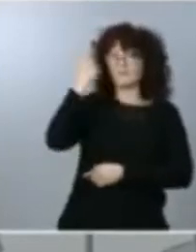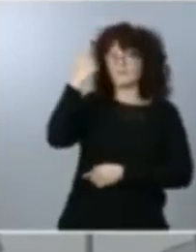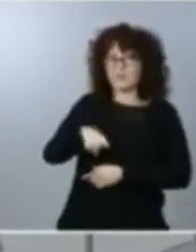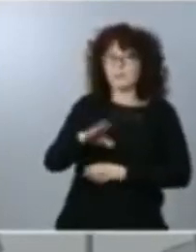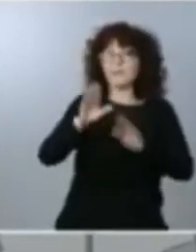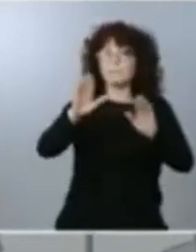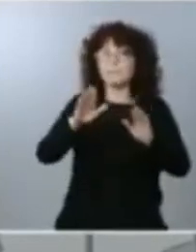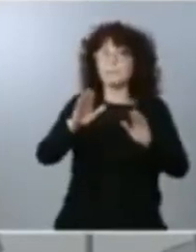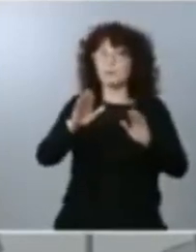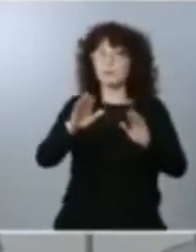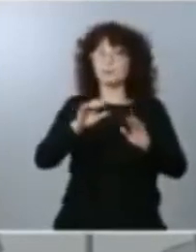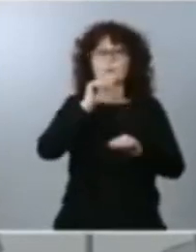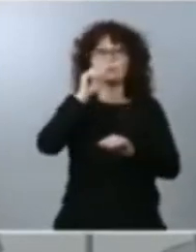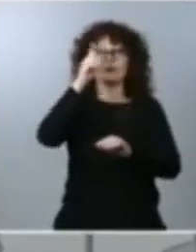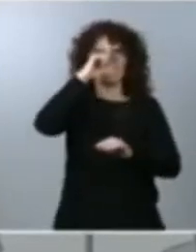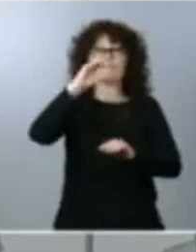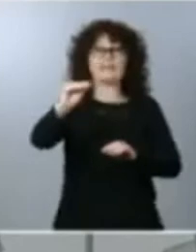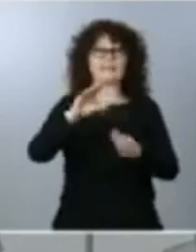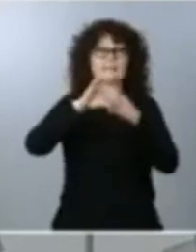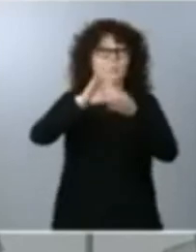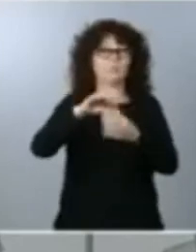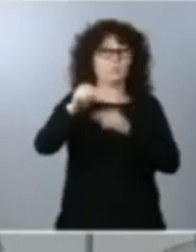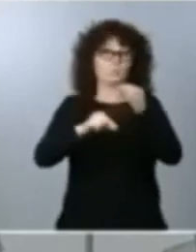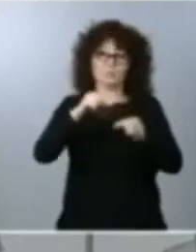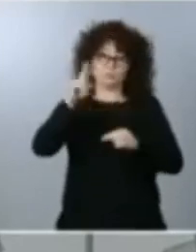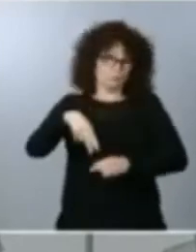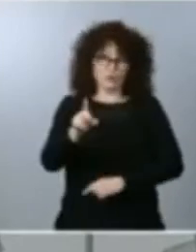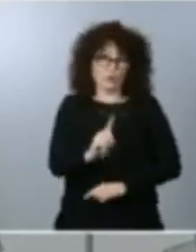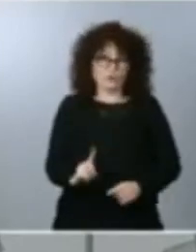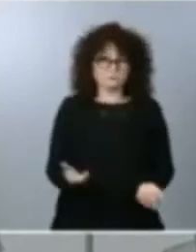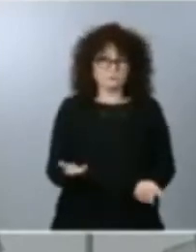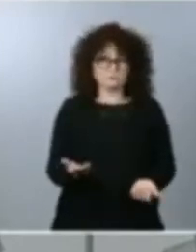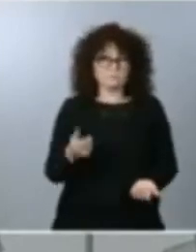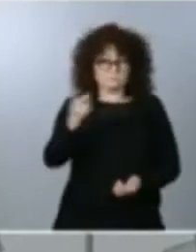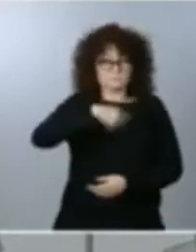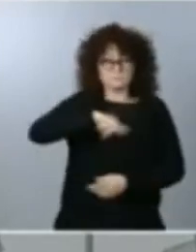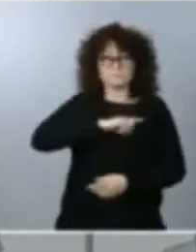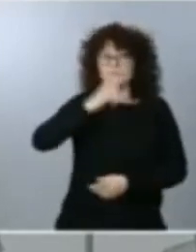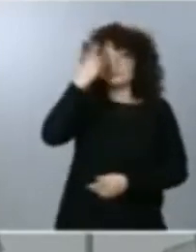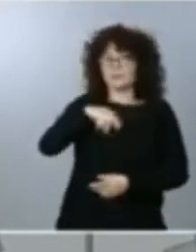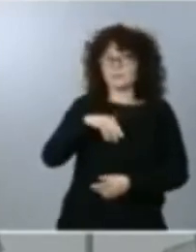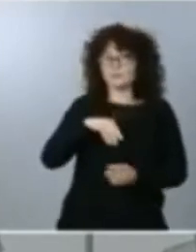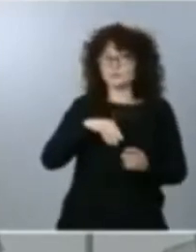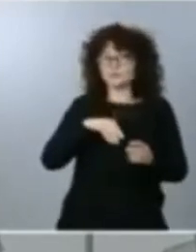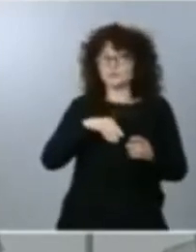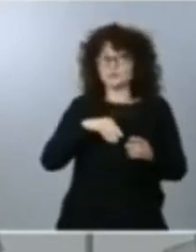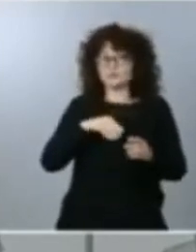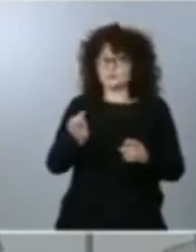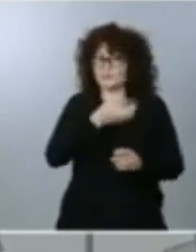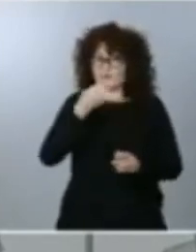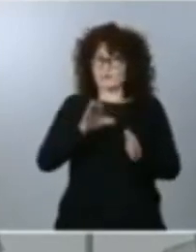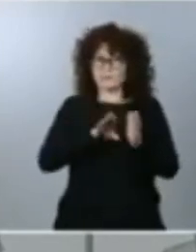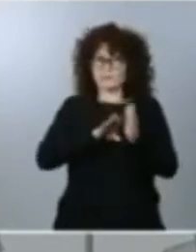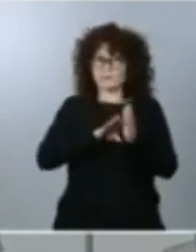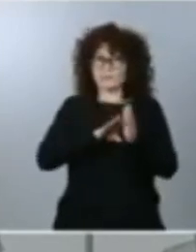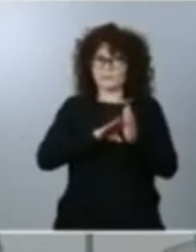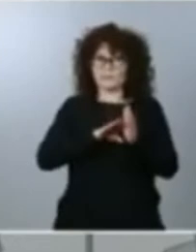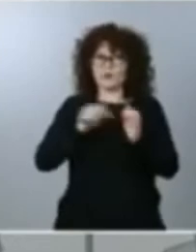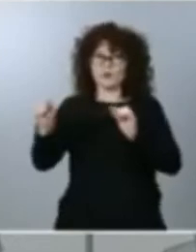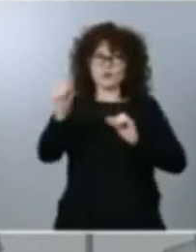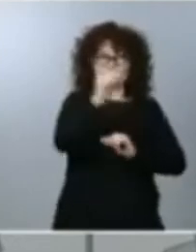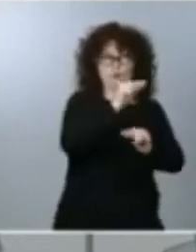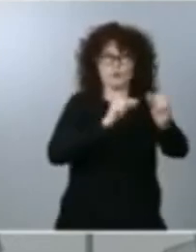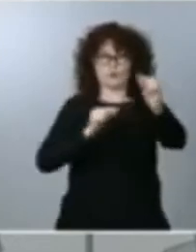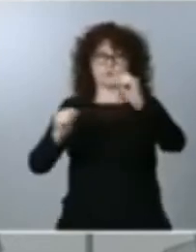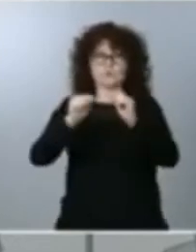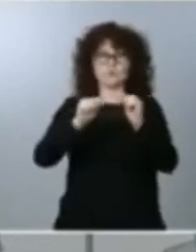perfectamente qué es lo que tenemos que hacer para curvar la la dinámica de contagios y es reducir